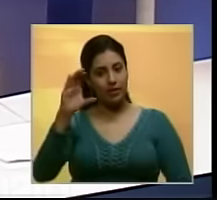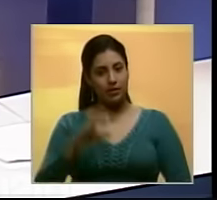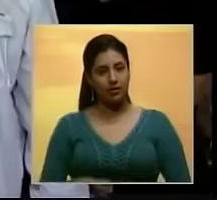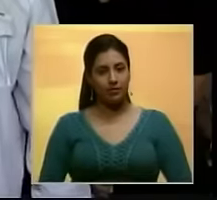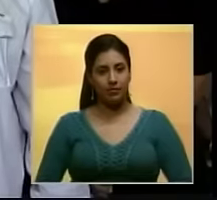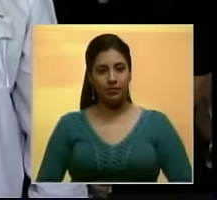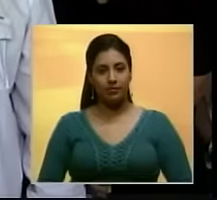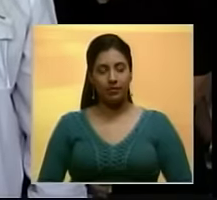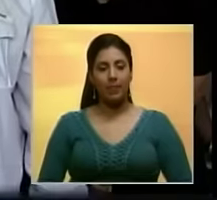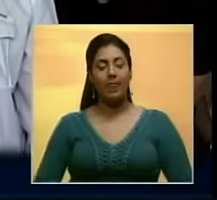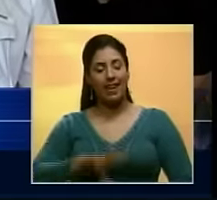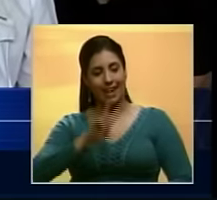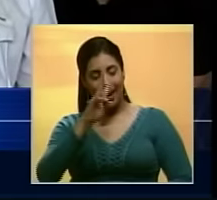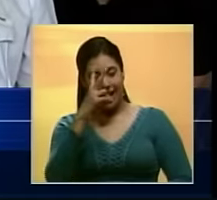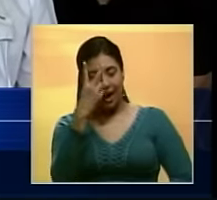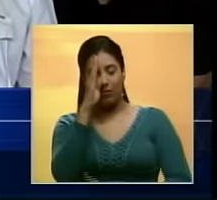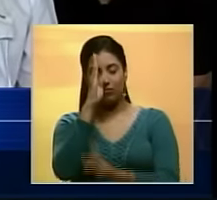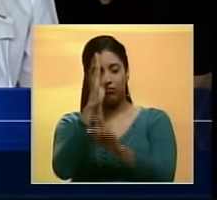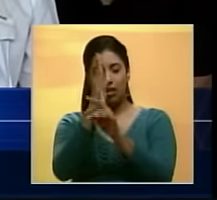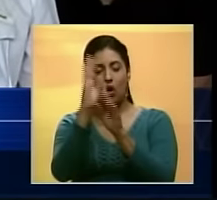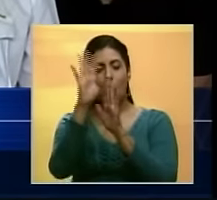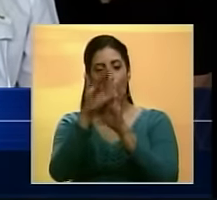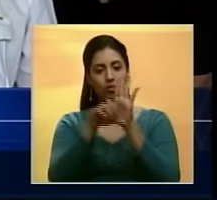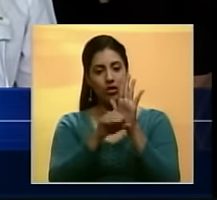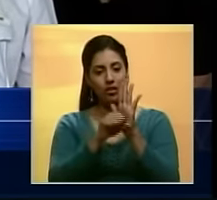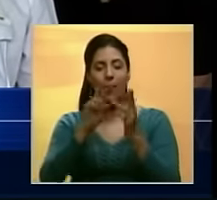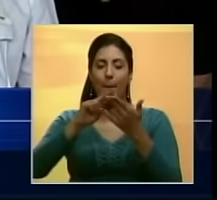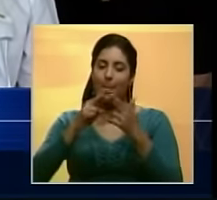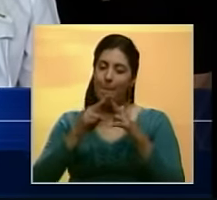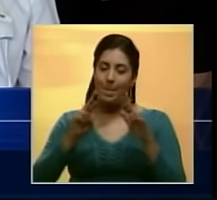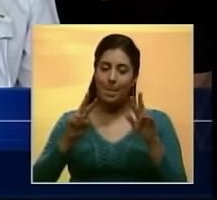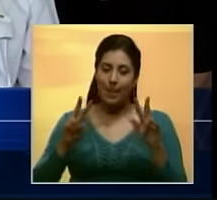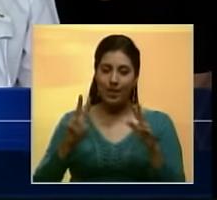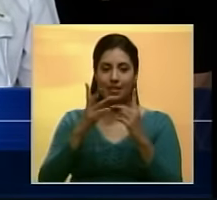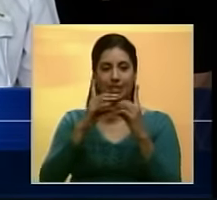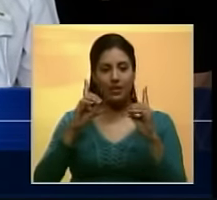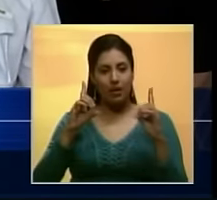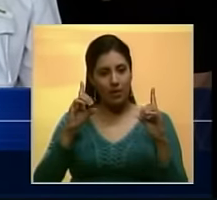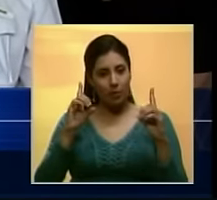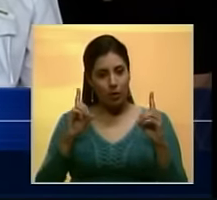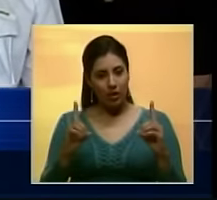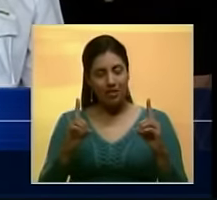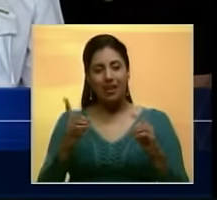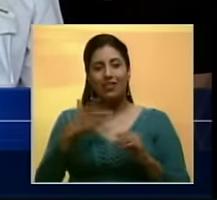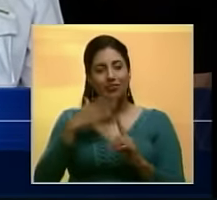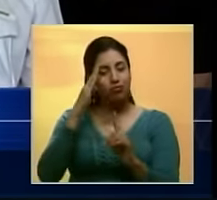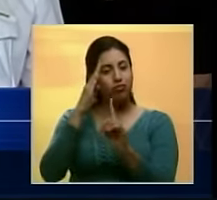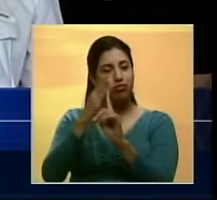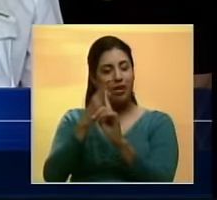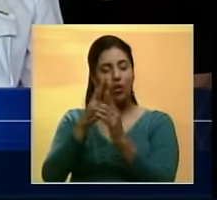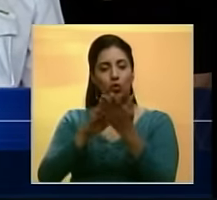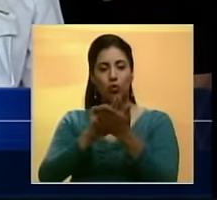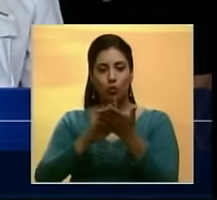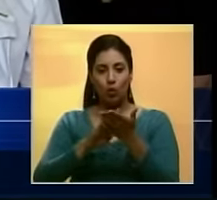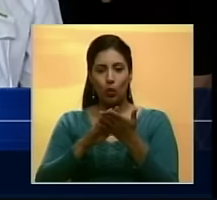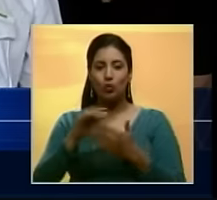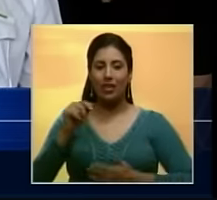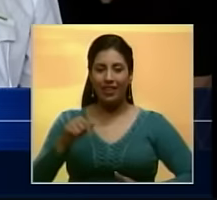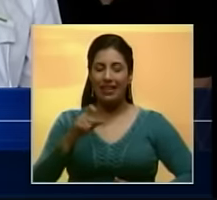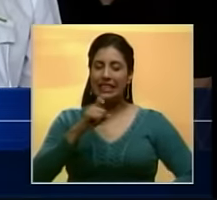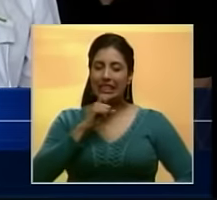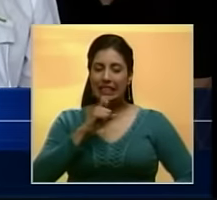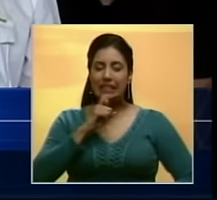Cambio por las vías constitucionales pacíficas, democráticas, que nos lleve a superar esta